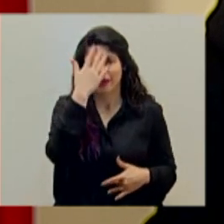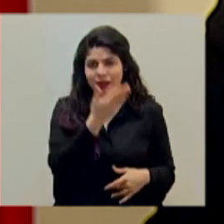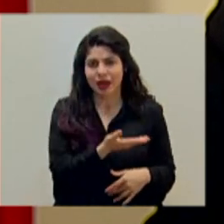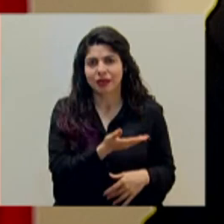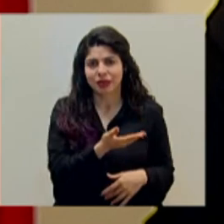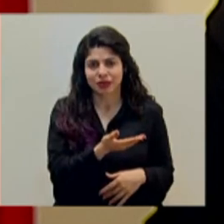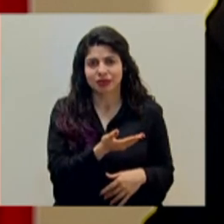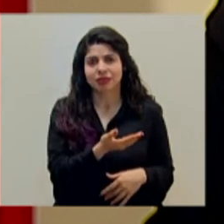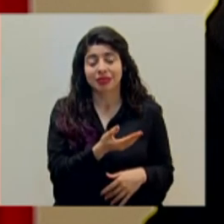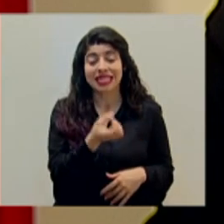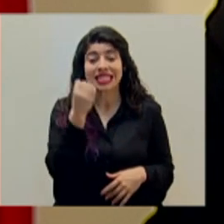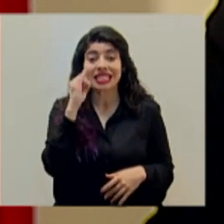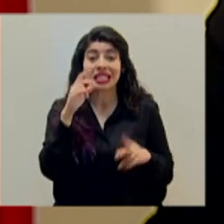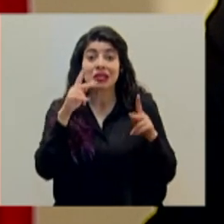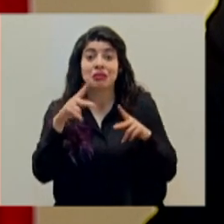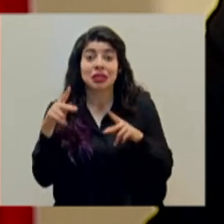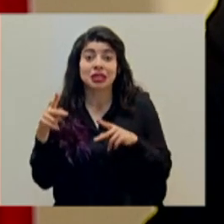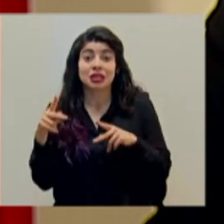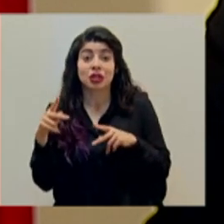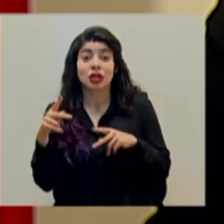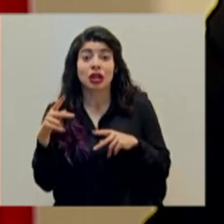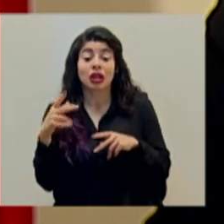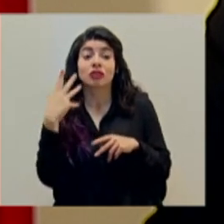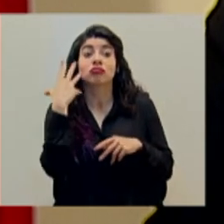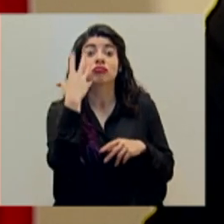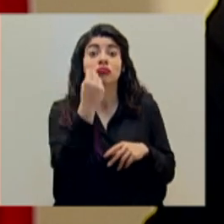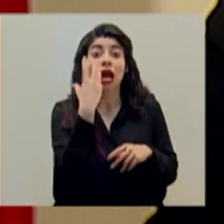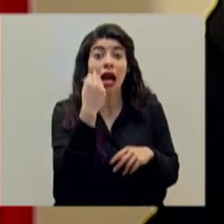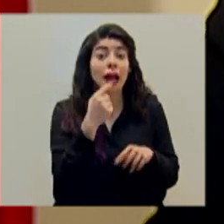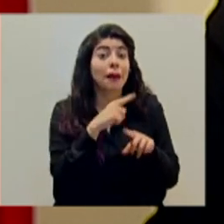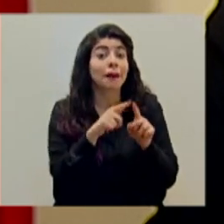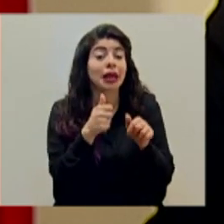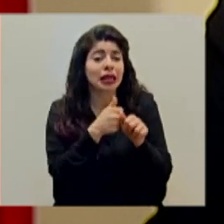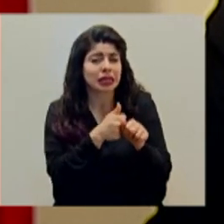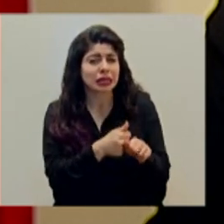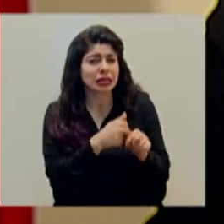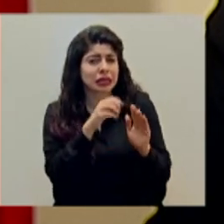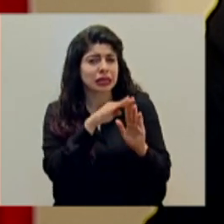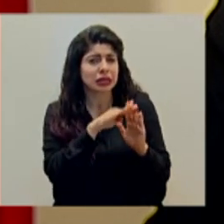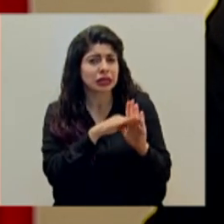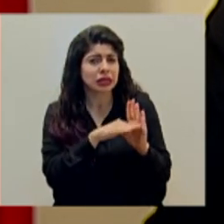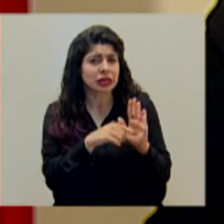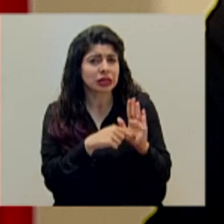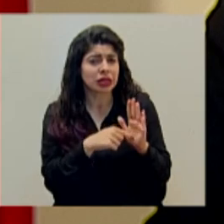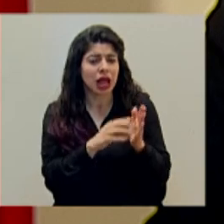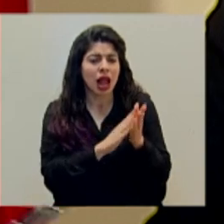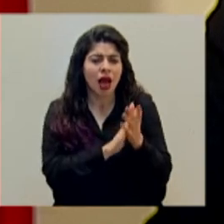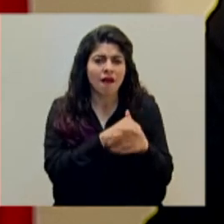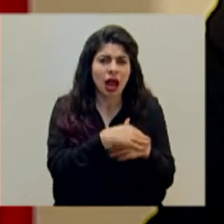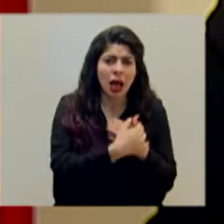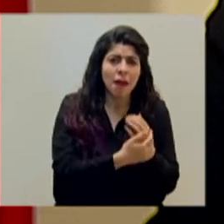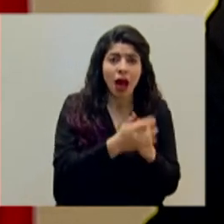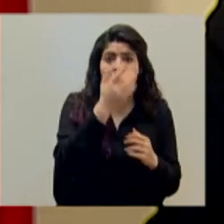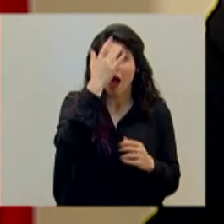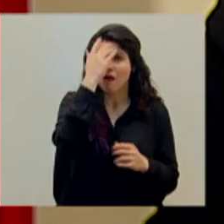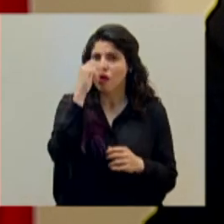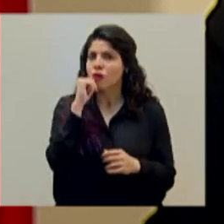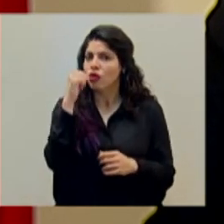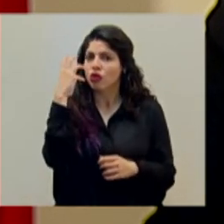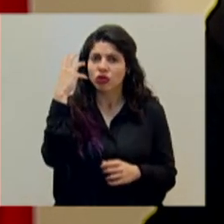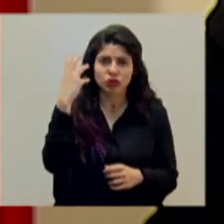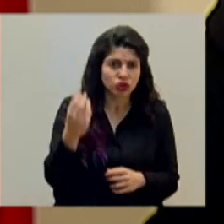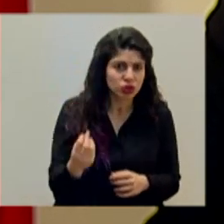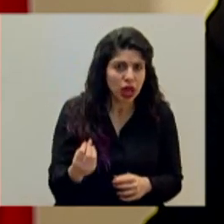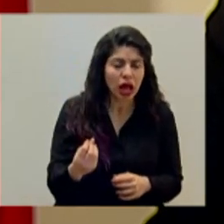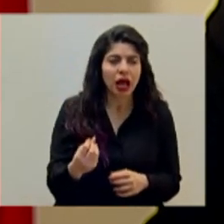en que si esa movilidad se da con el cumplimiento de los protocolos de las medidas sanitarias de lavarse las manos del que está enfermo que no salga de la casa